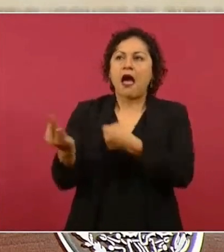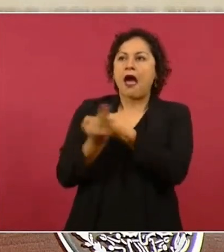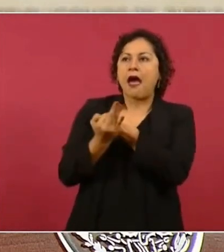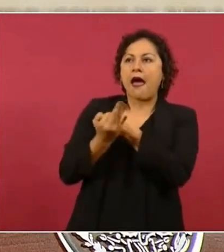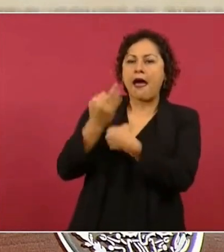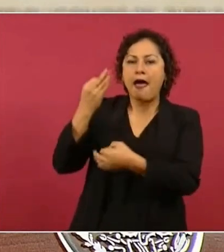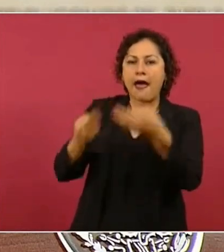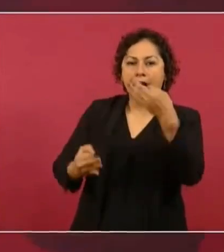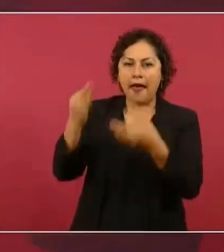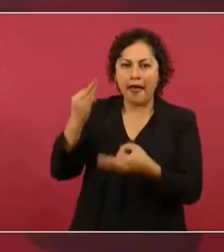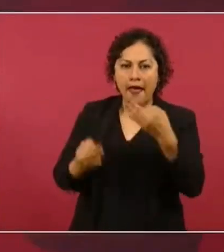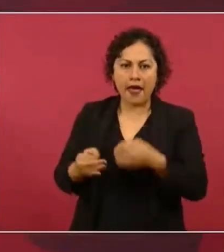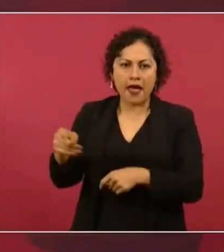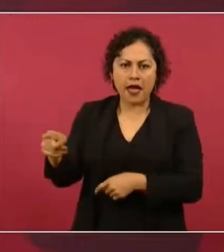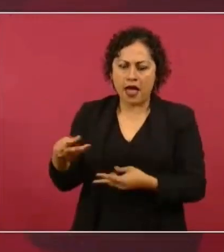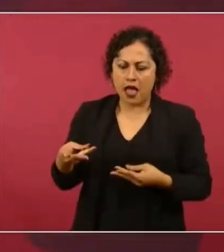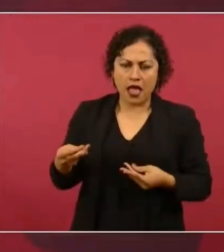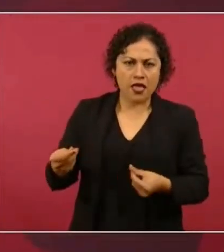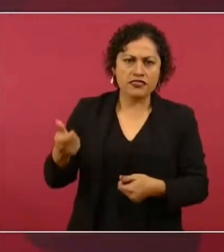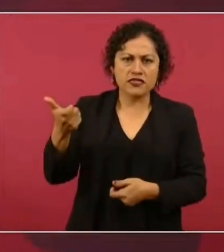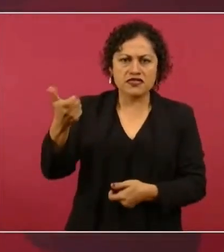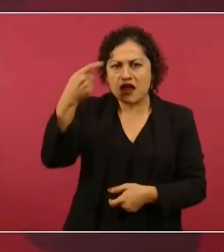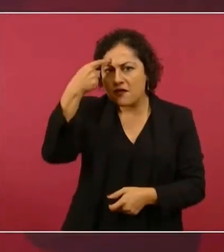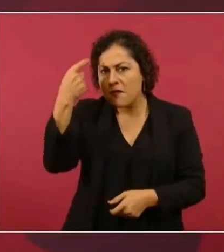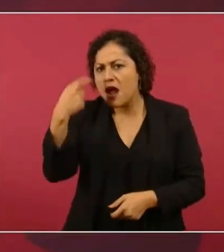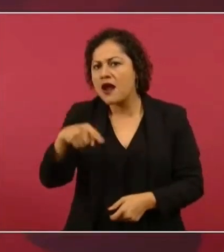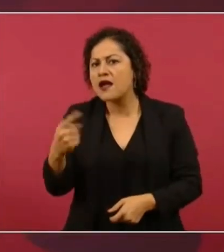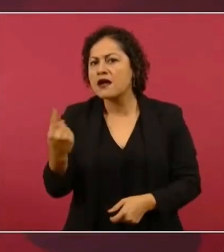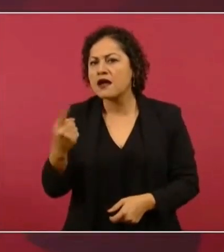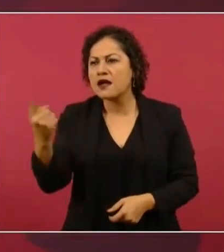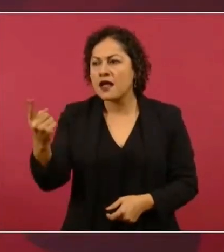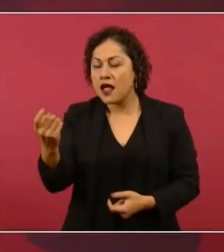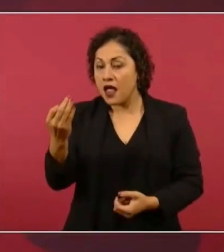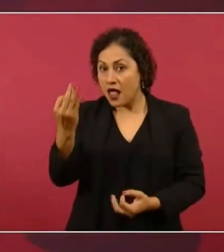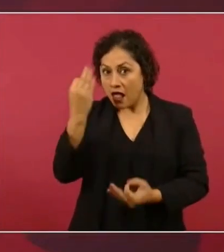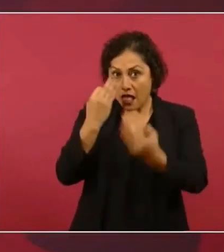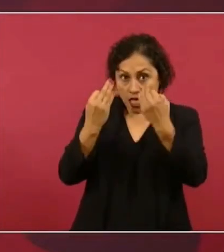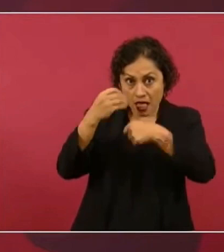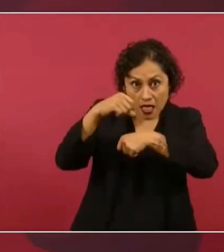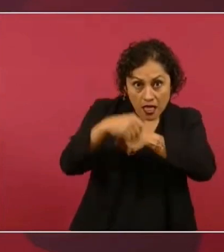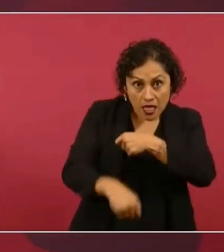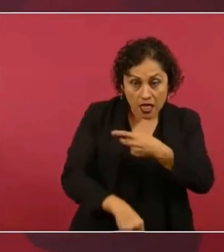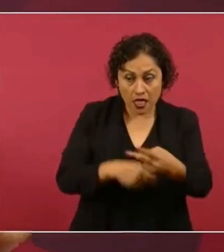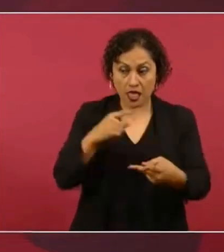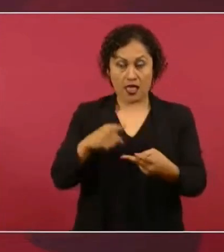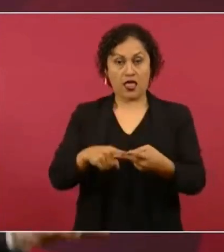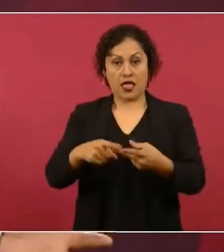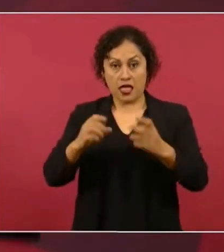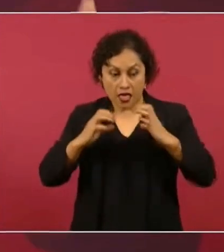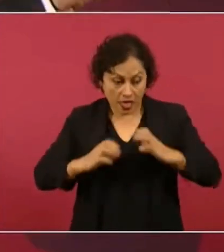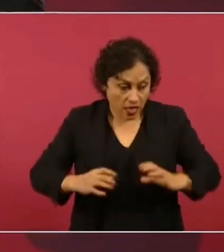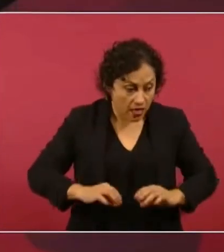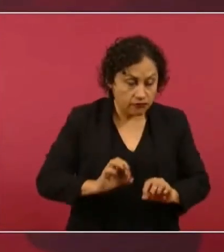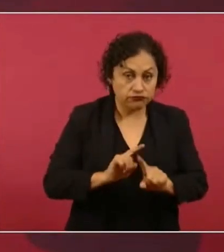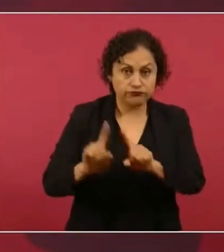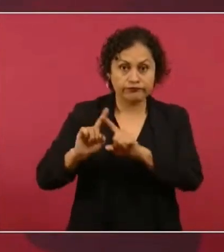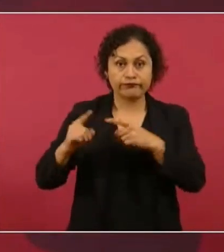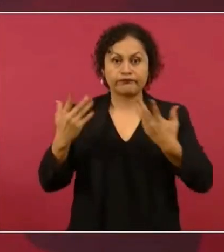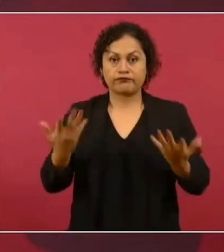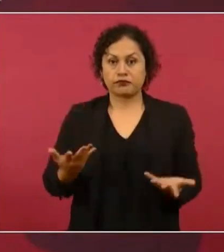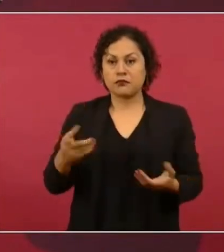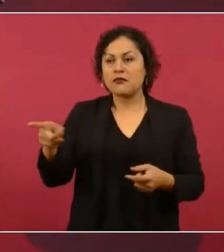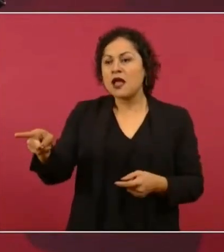para hacerse hasta cirugía plástica, a costillas del erario, para llevarse cuando se van